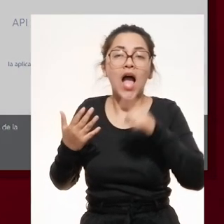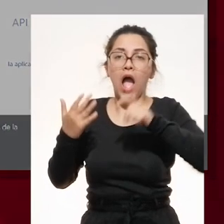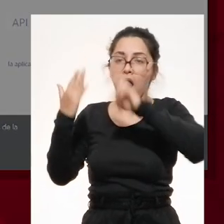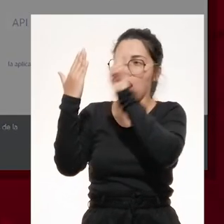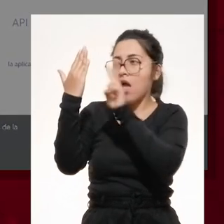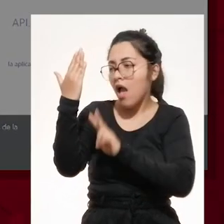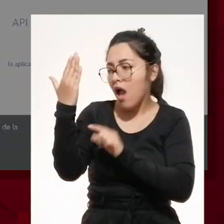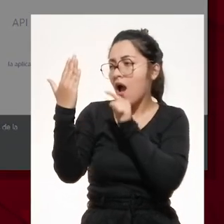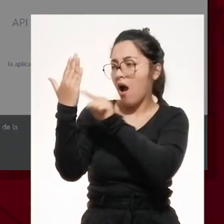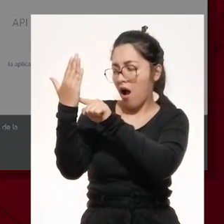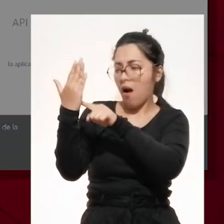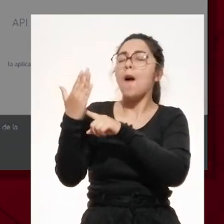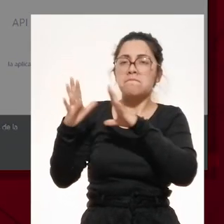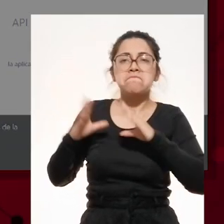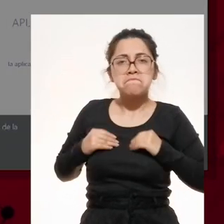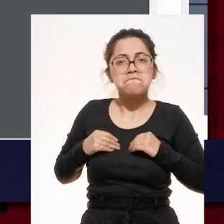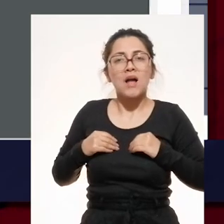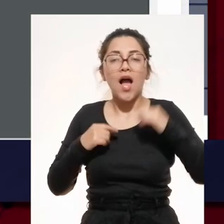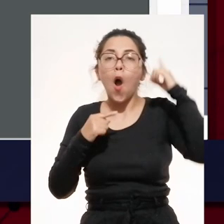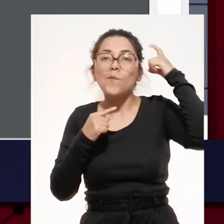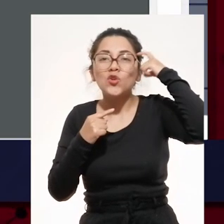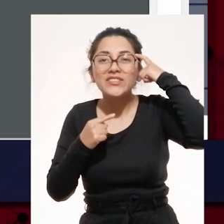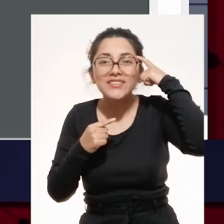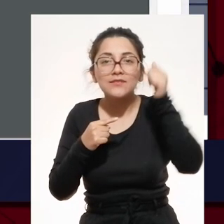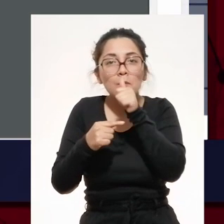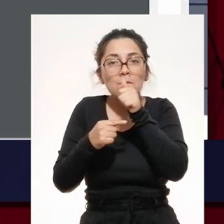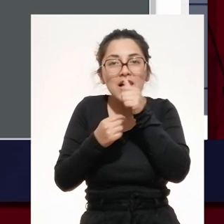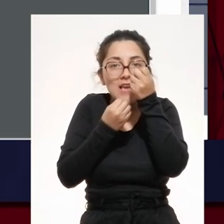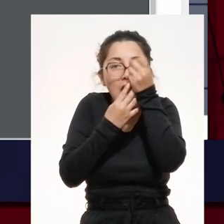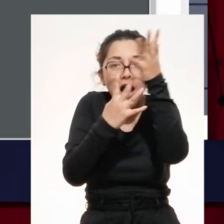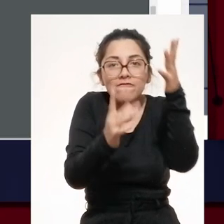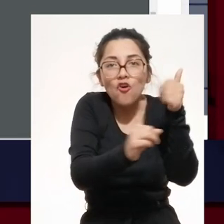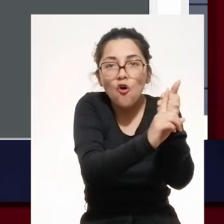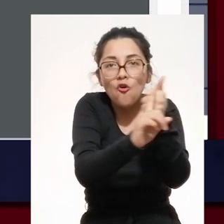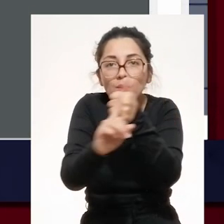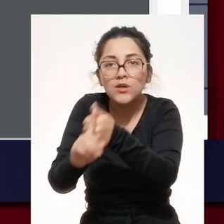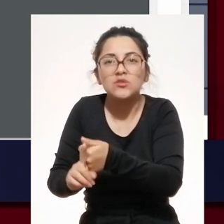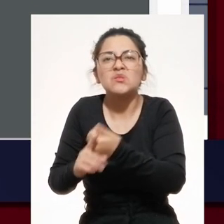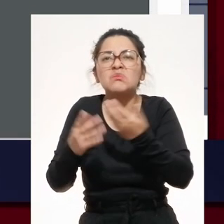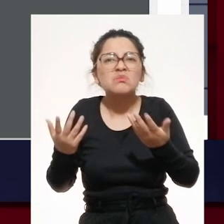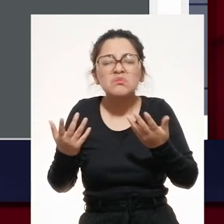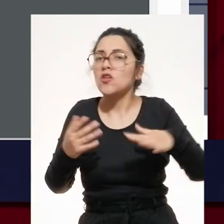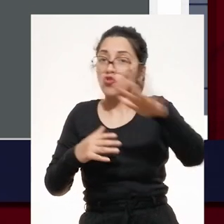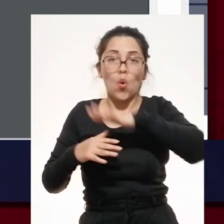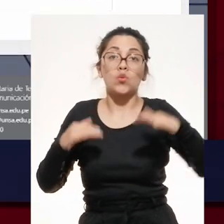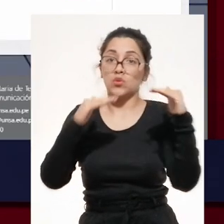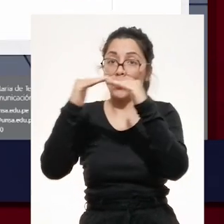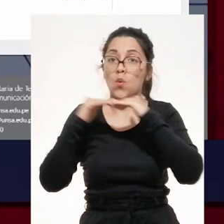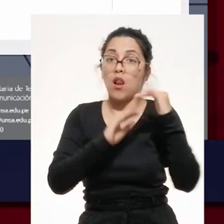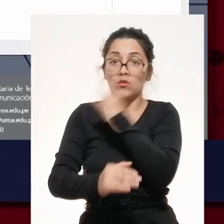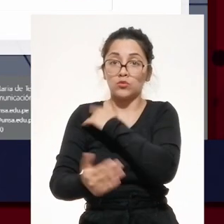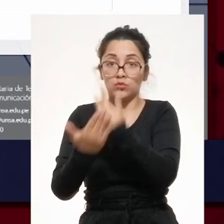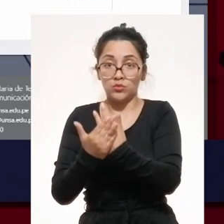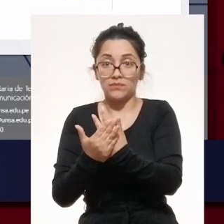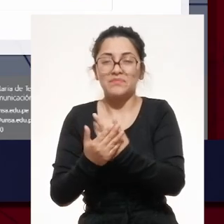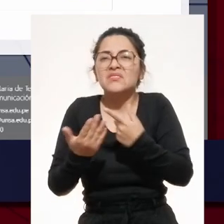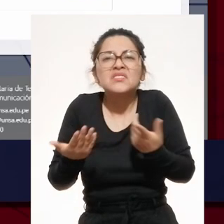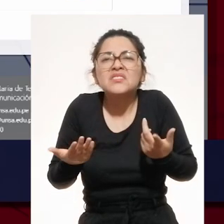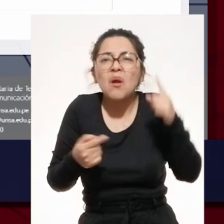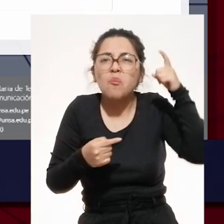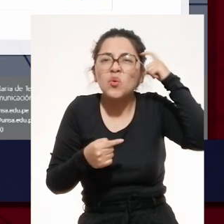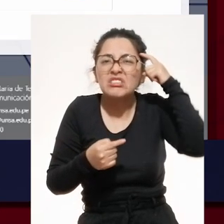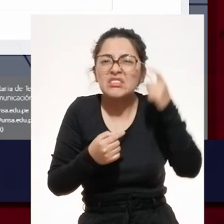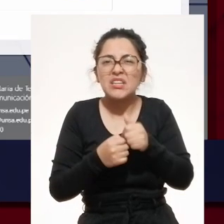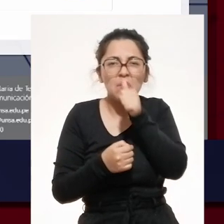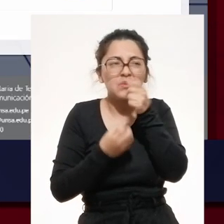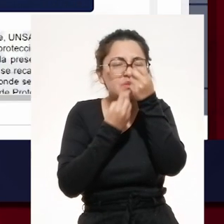Cuando ingrese por primera vez, usted deberá leer y aceptar las políticas de privacidad de datos que ha sido implementada para todos los servicios